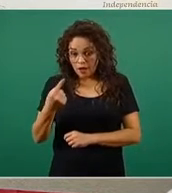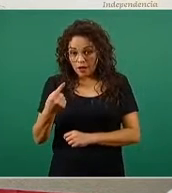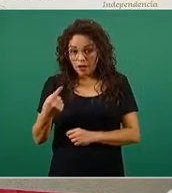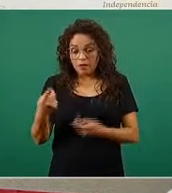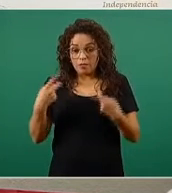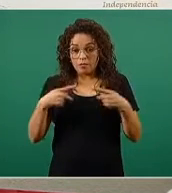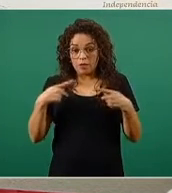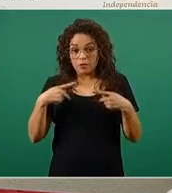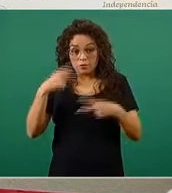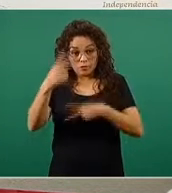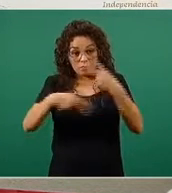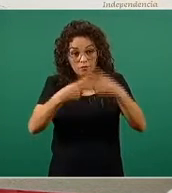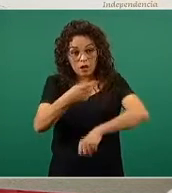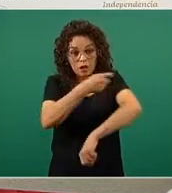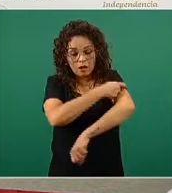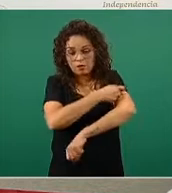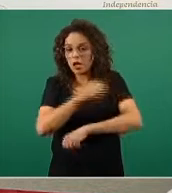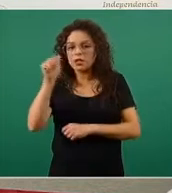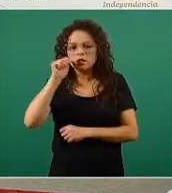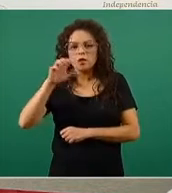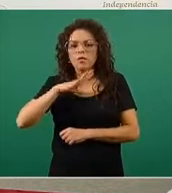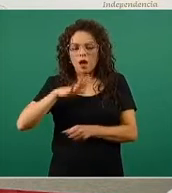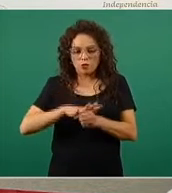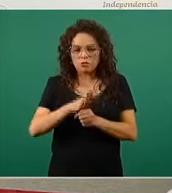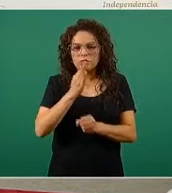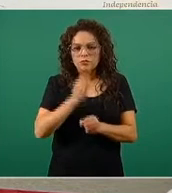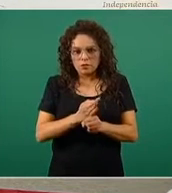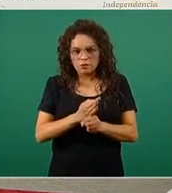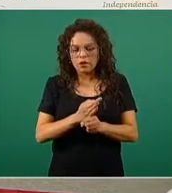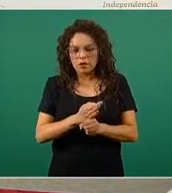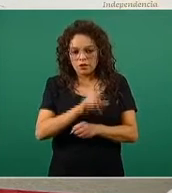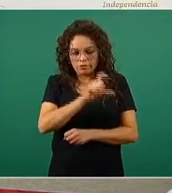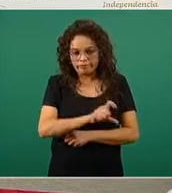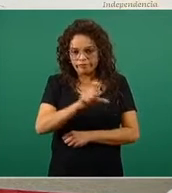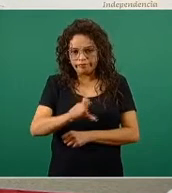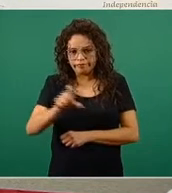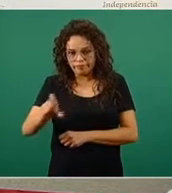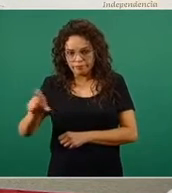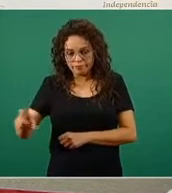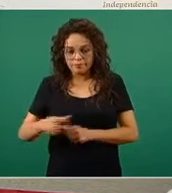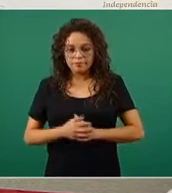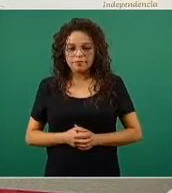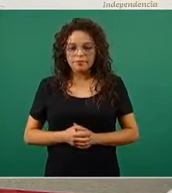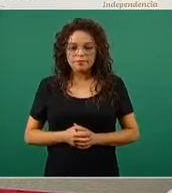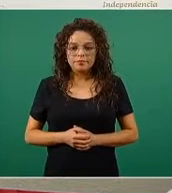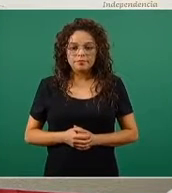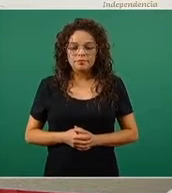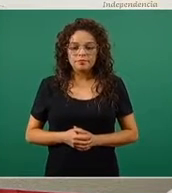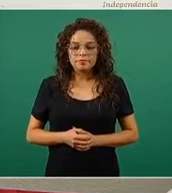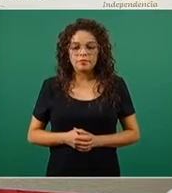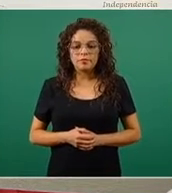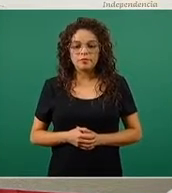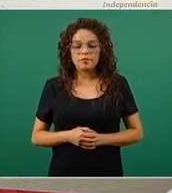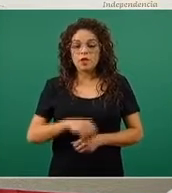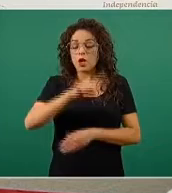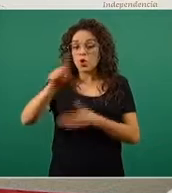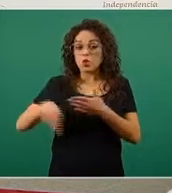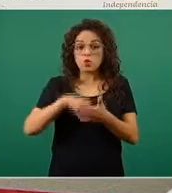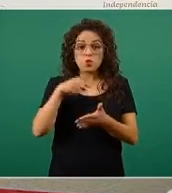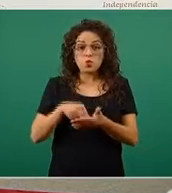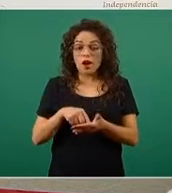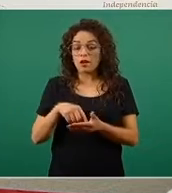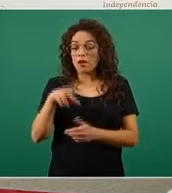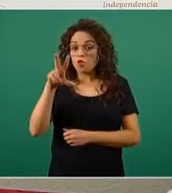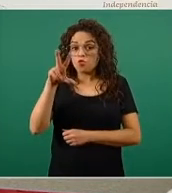que vayan llegando. En general, los lugares que no tienen